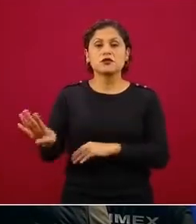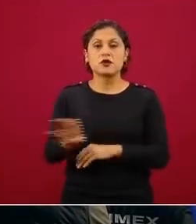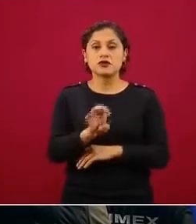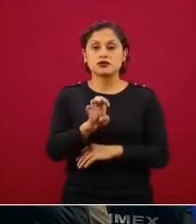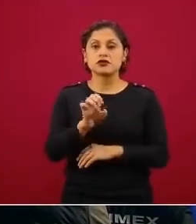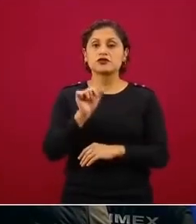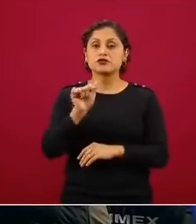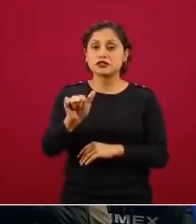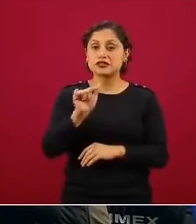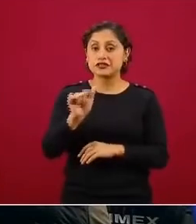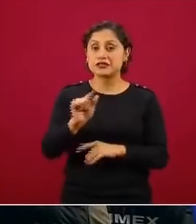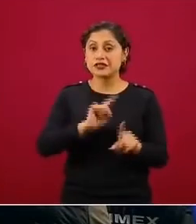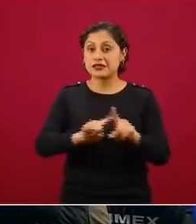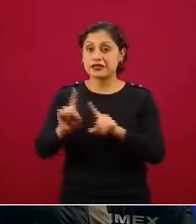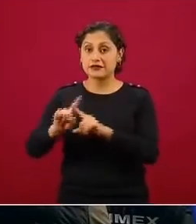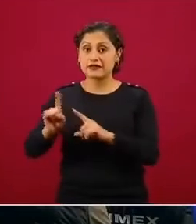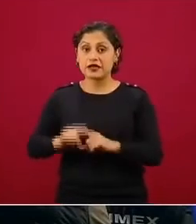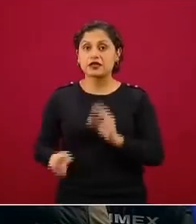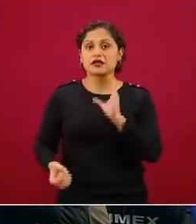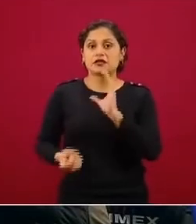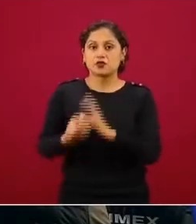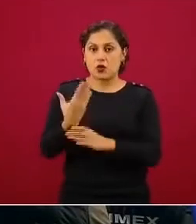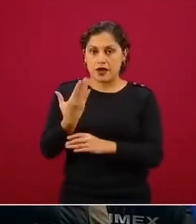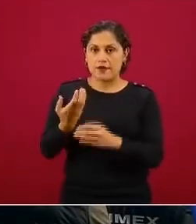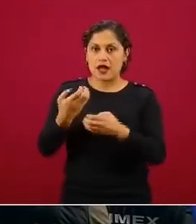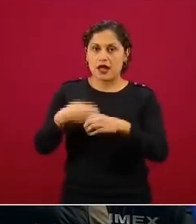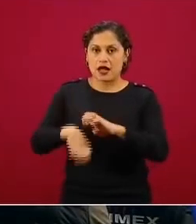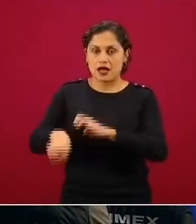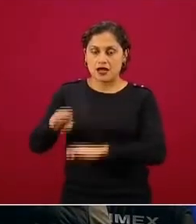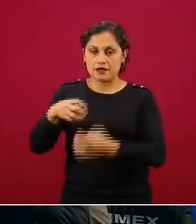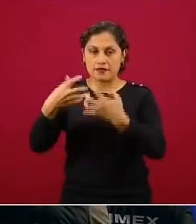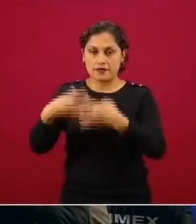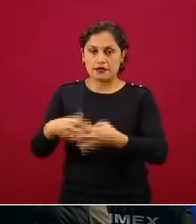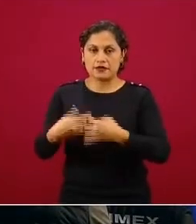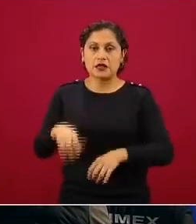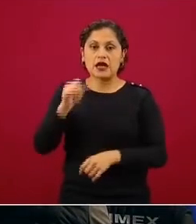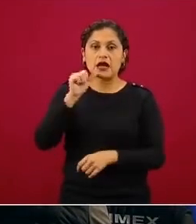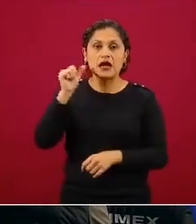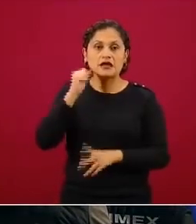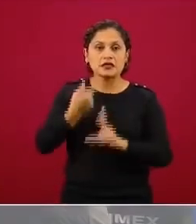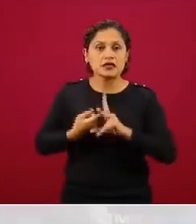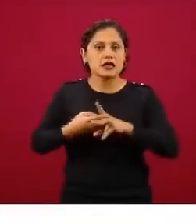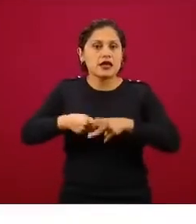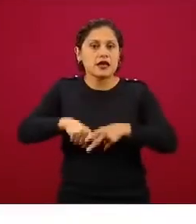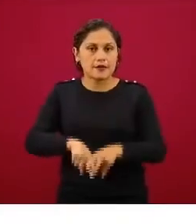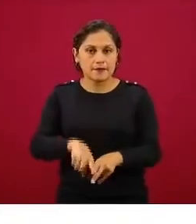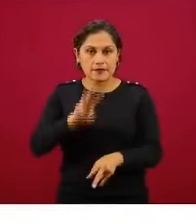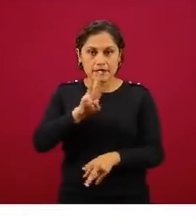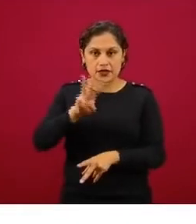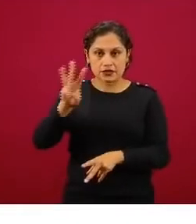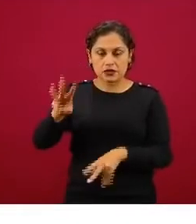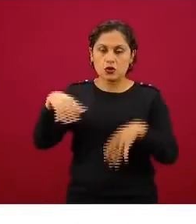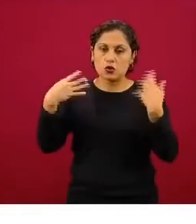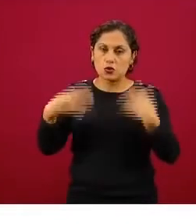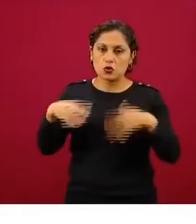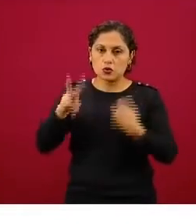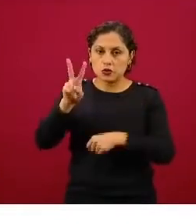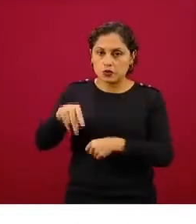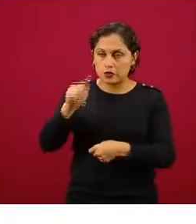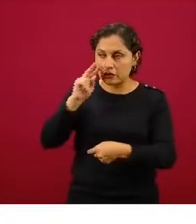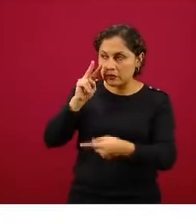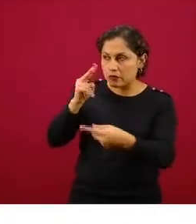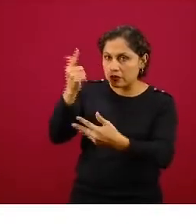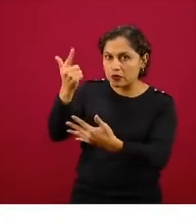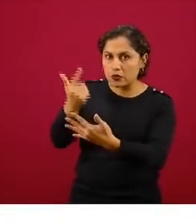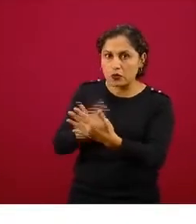esenciales originales. Esta plataforma se habilitó el día de ayer y nos da mucho gusto que la comunicación, la interlocución con